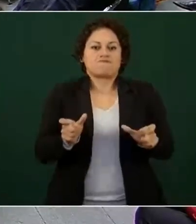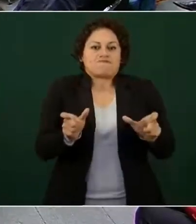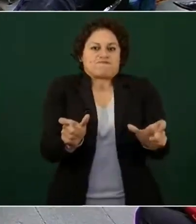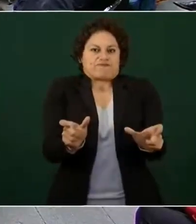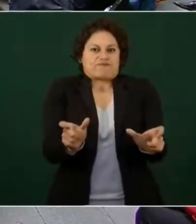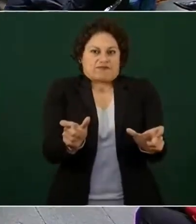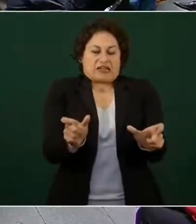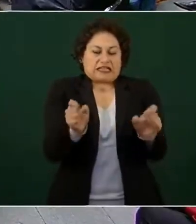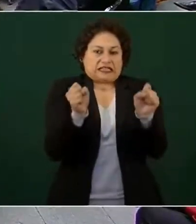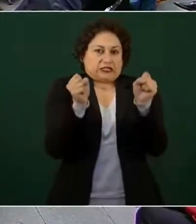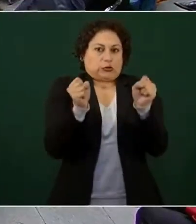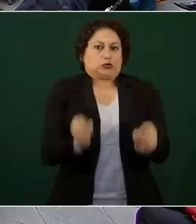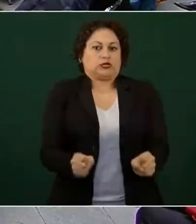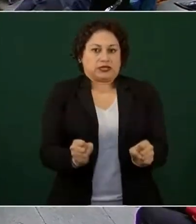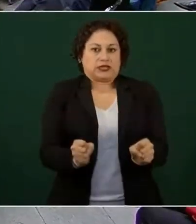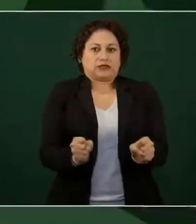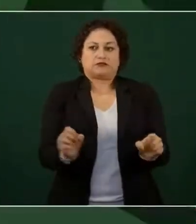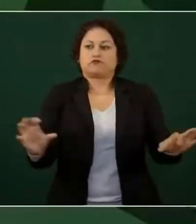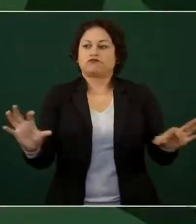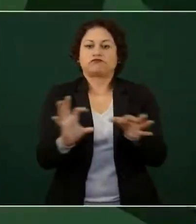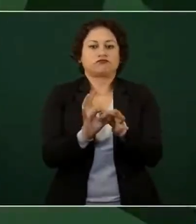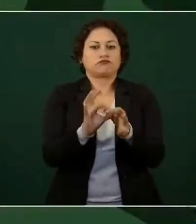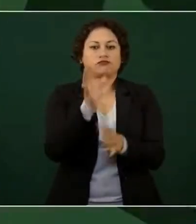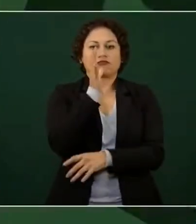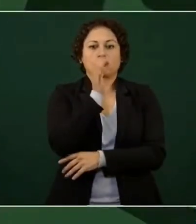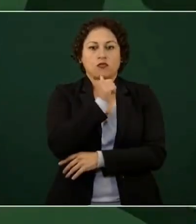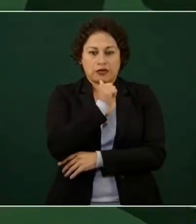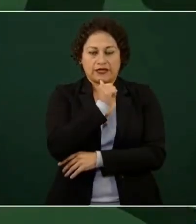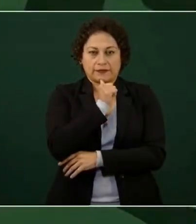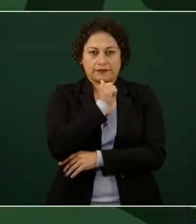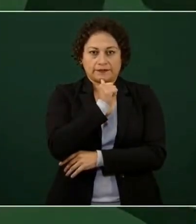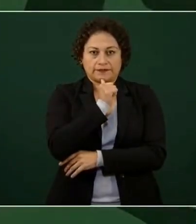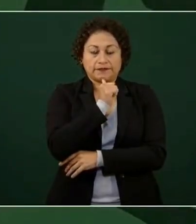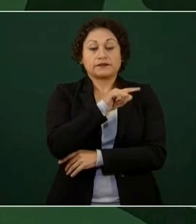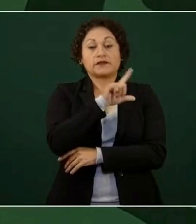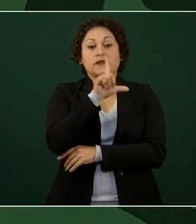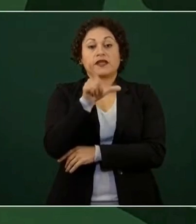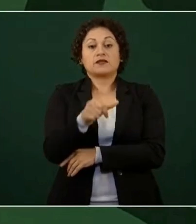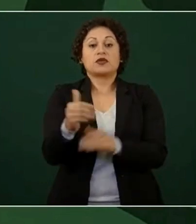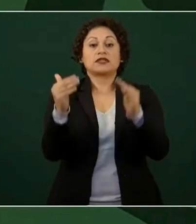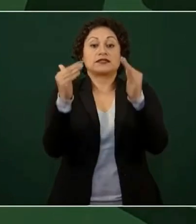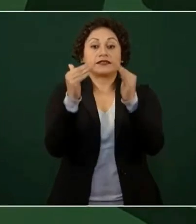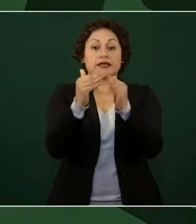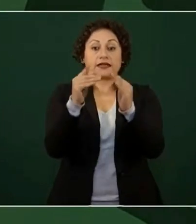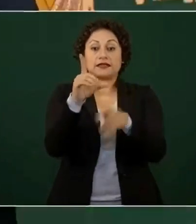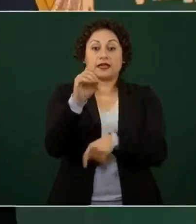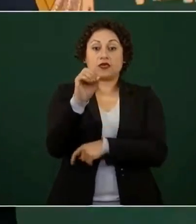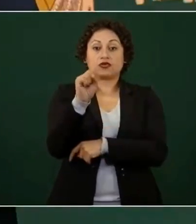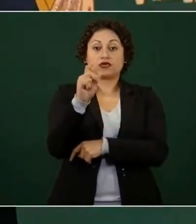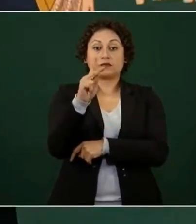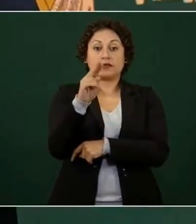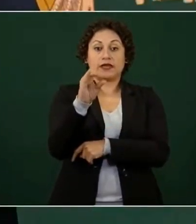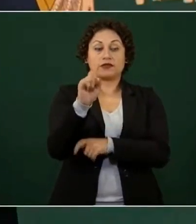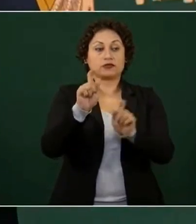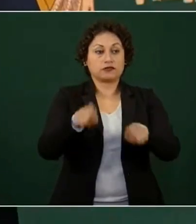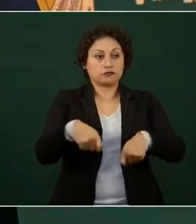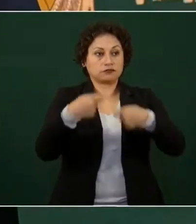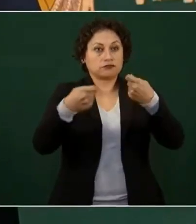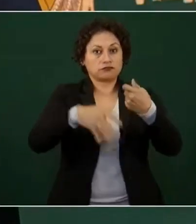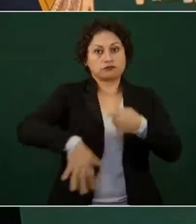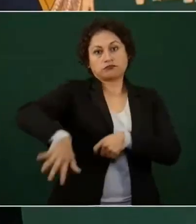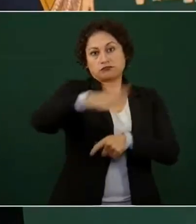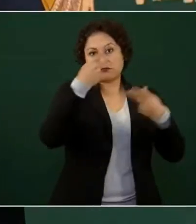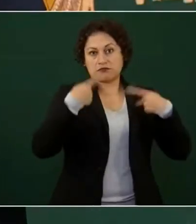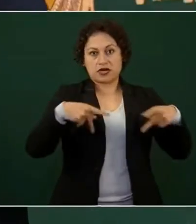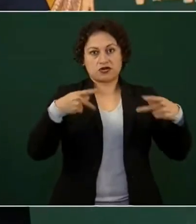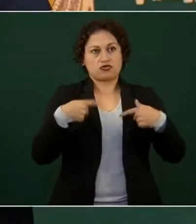comunicación entre ambas secciones. Cuando Los Pinos se convierte en la Casa del Pueblo, se entrega al Pueblo de México, que